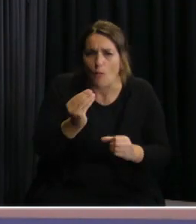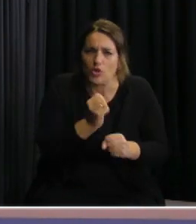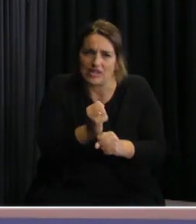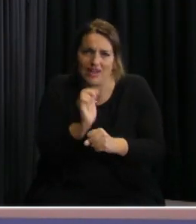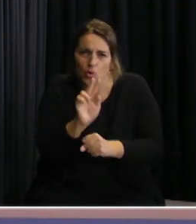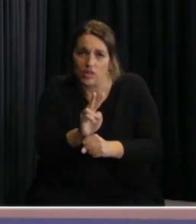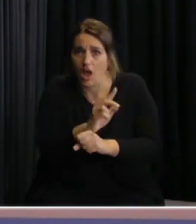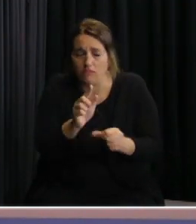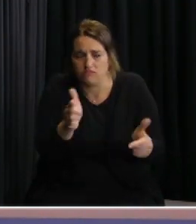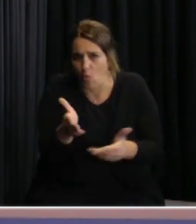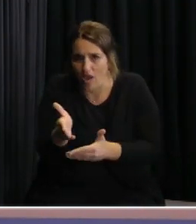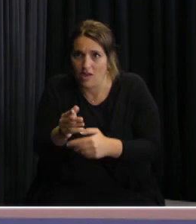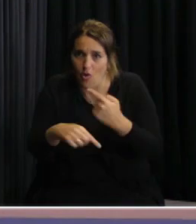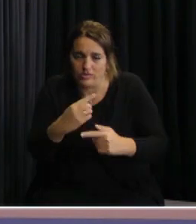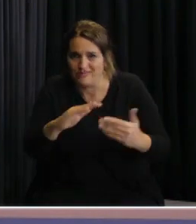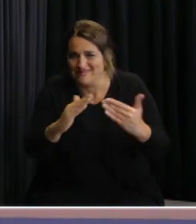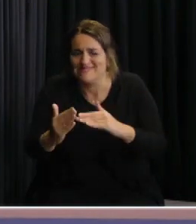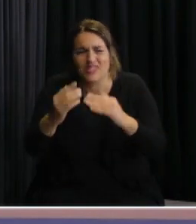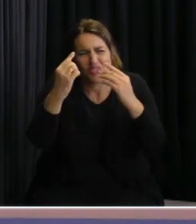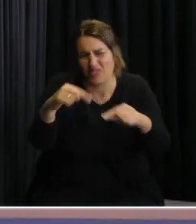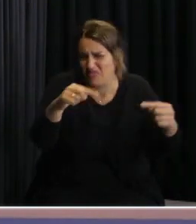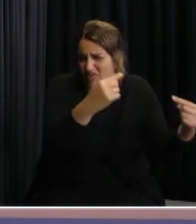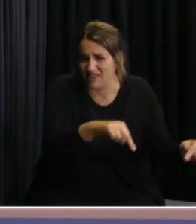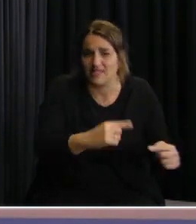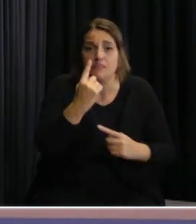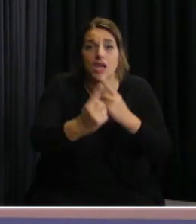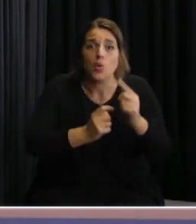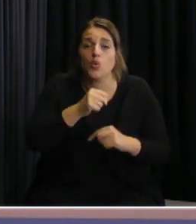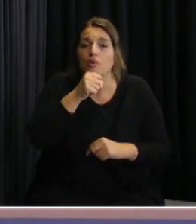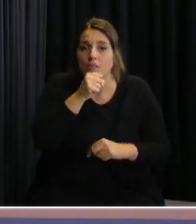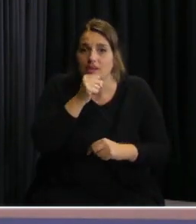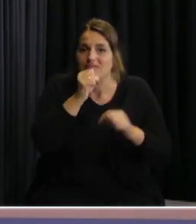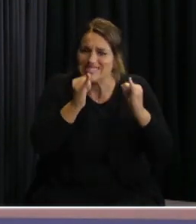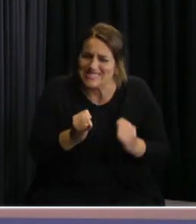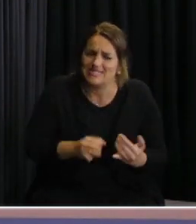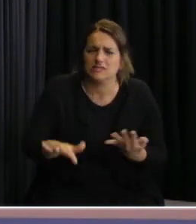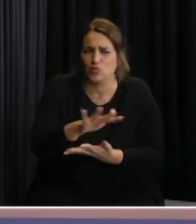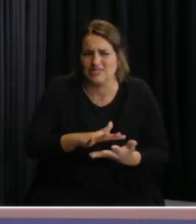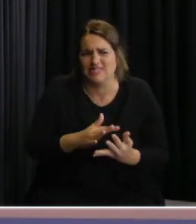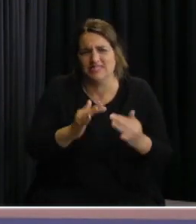Y en algunos hay viejitos que están en condiciones